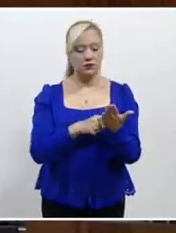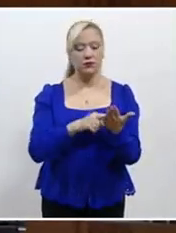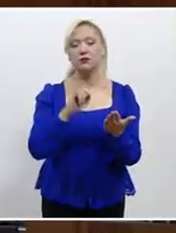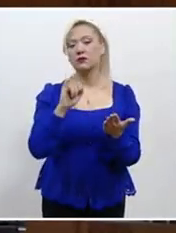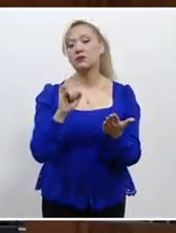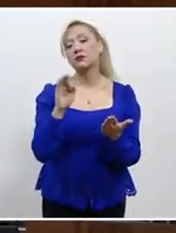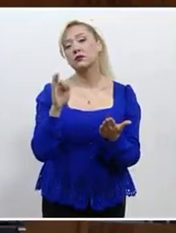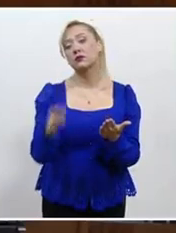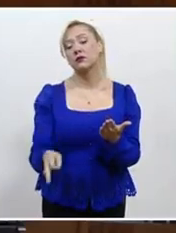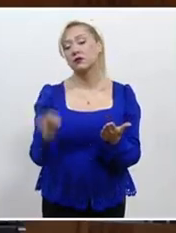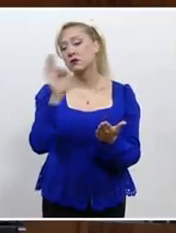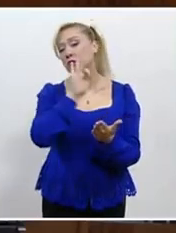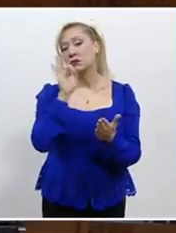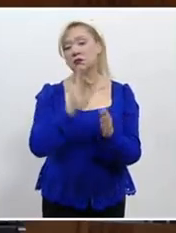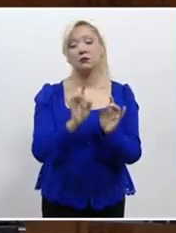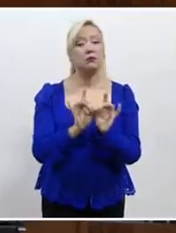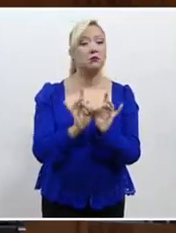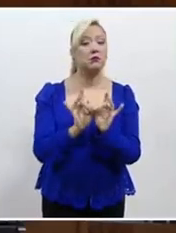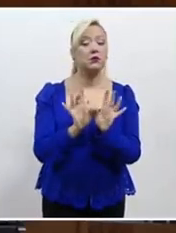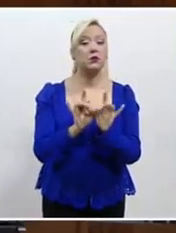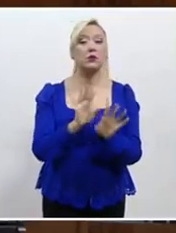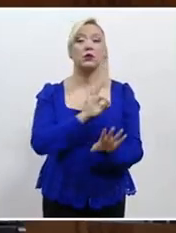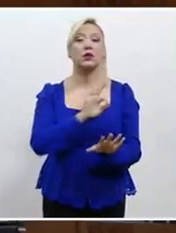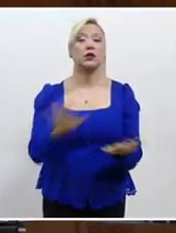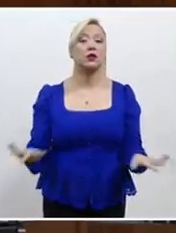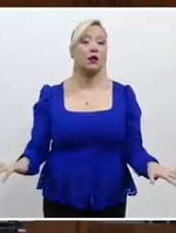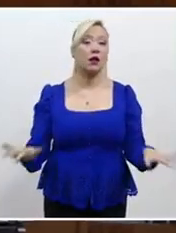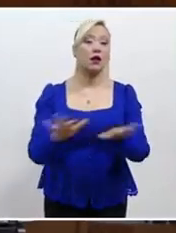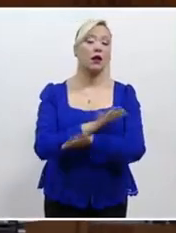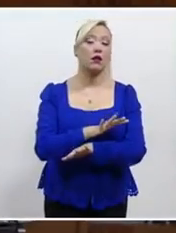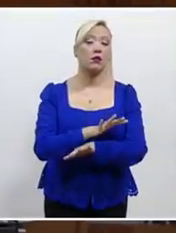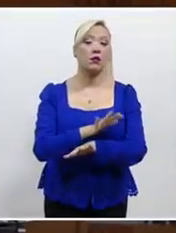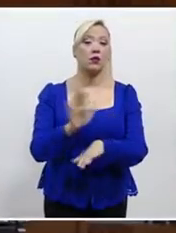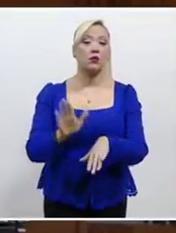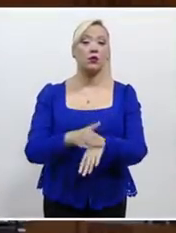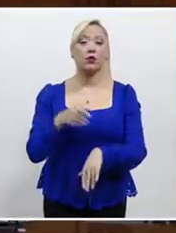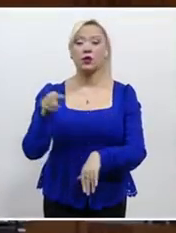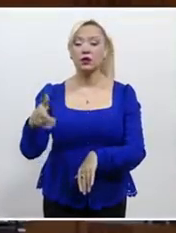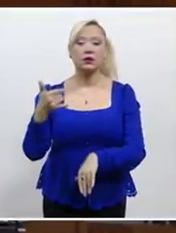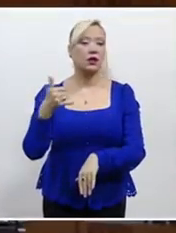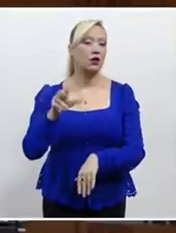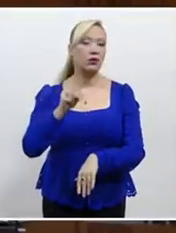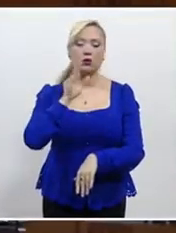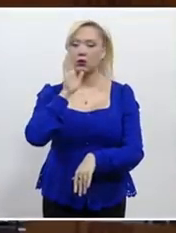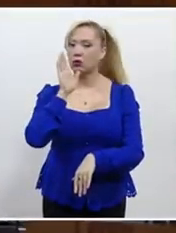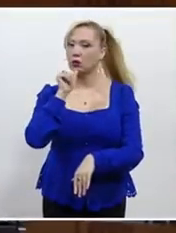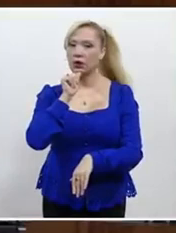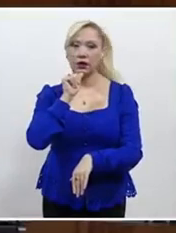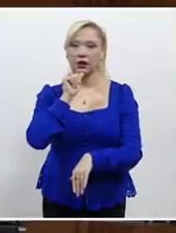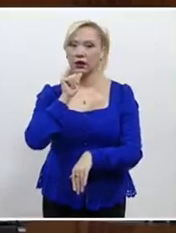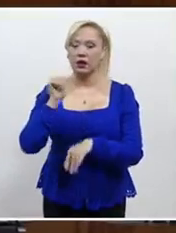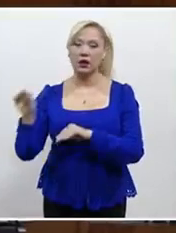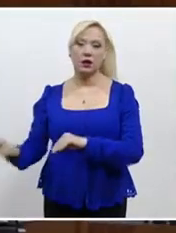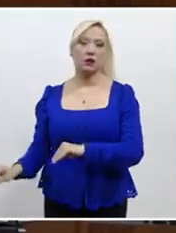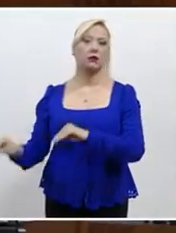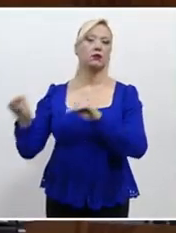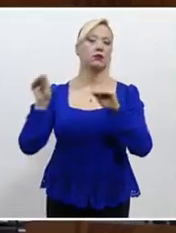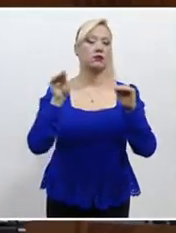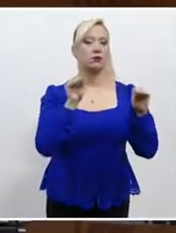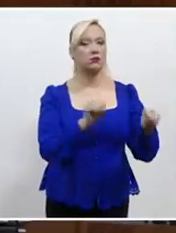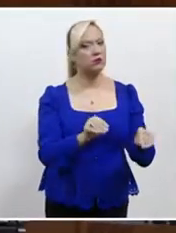que en cualquier momento se puede modificar el encargo de los titulares de otro poder, lo que